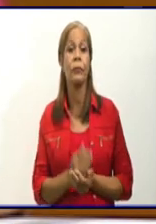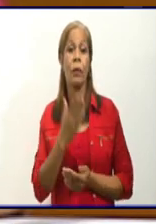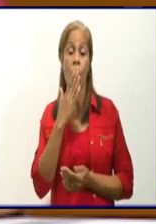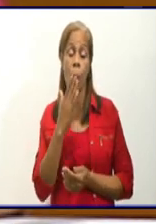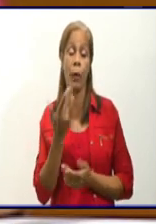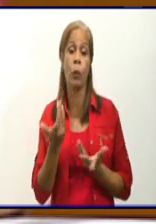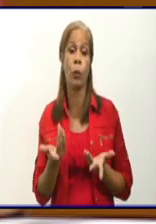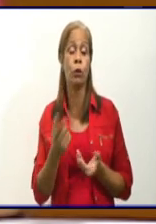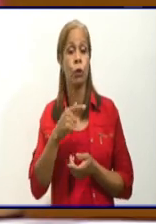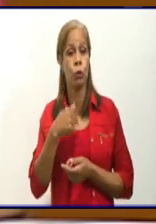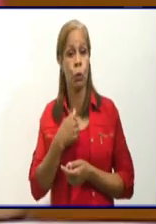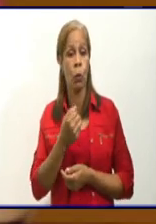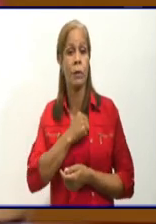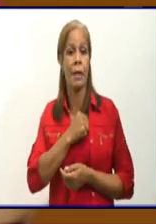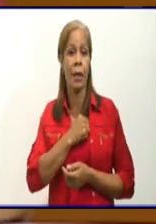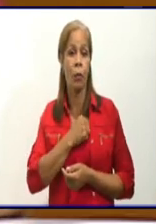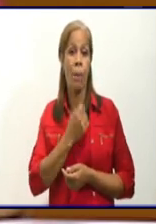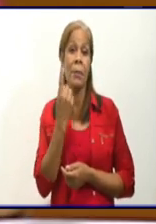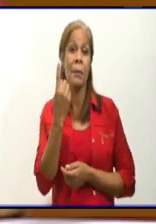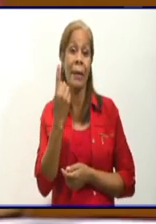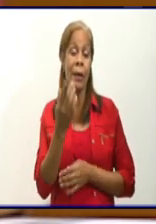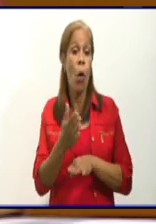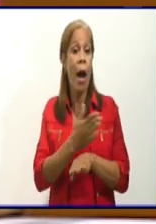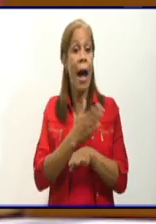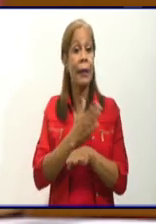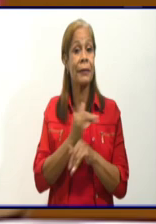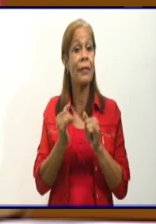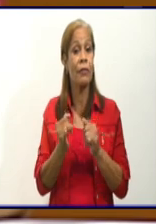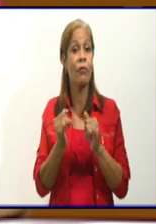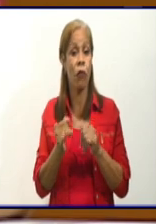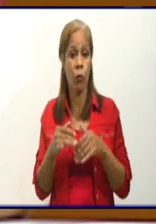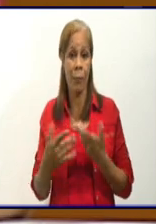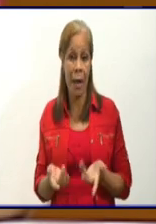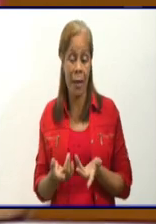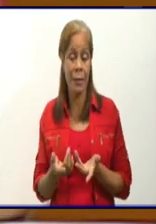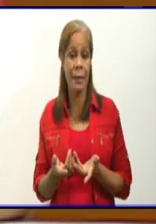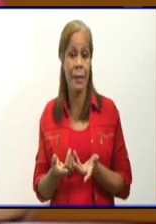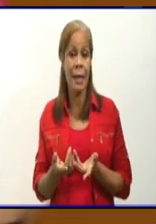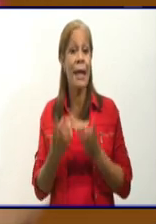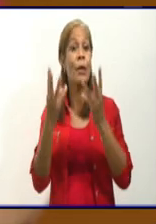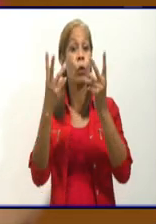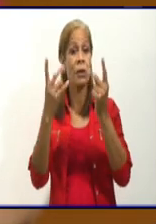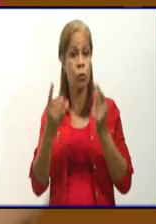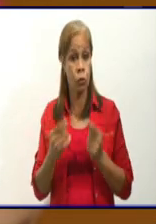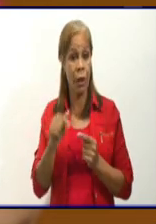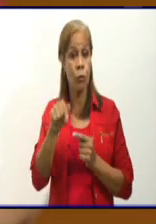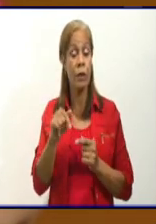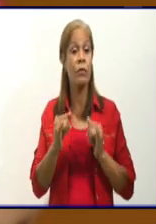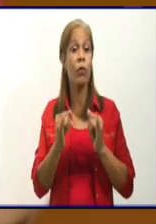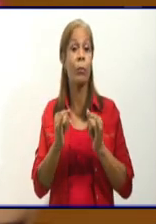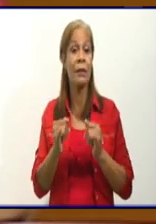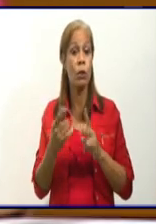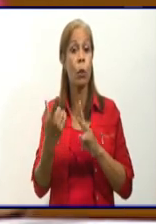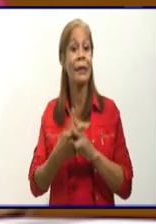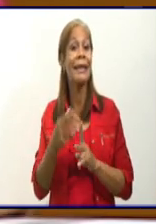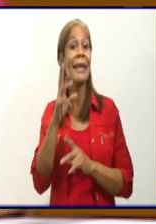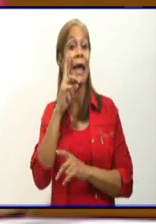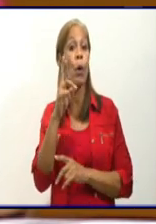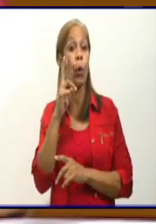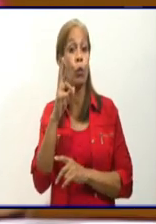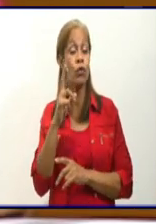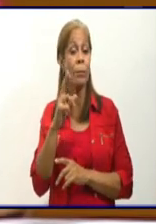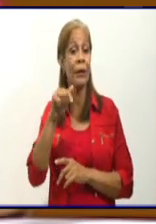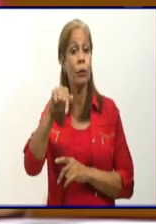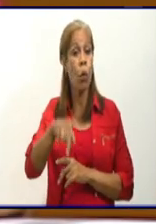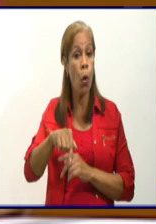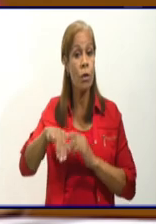quiero primeramente, antes de comenzar a dar la cifra, hoy comenzar mi intervención con una felicitación y un reconocimiento, porque hoy es su